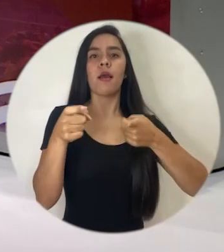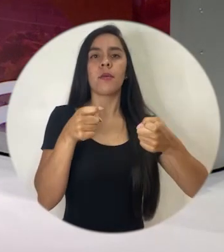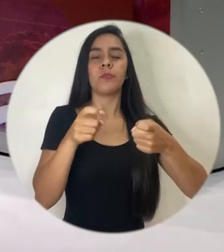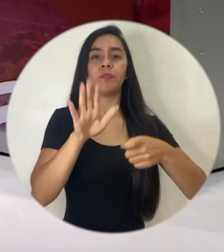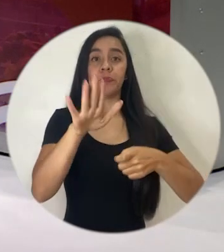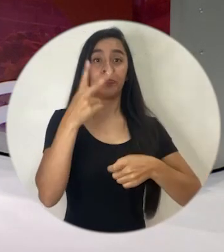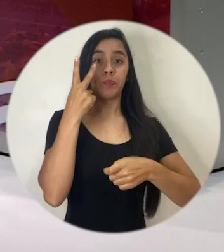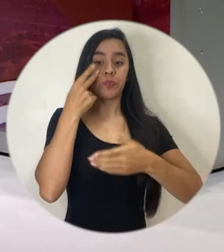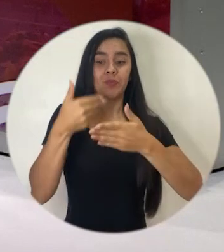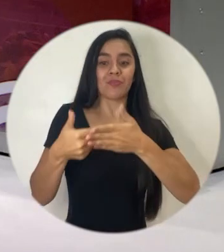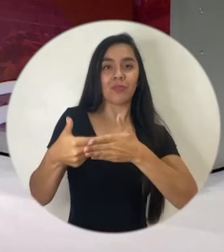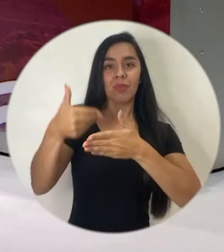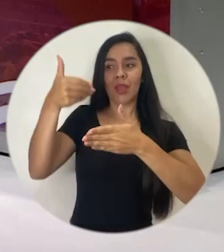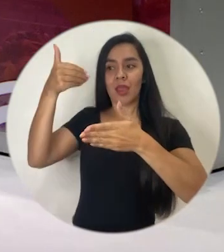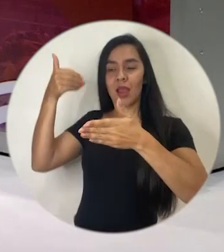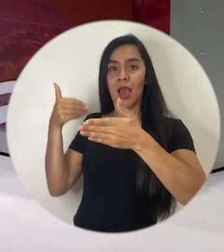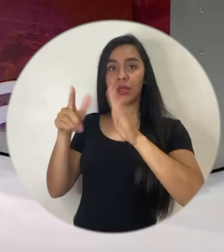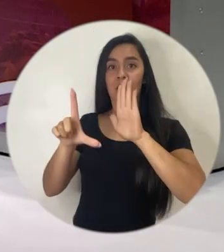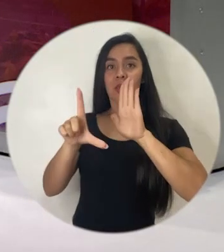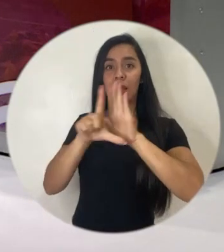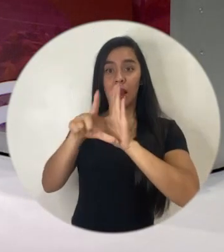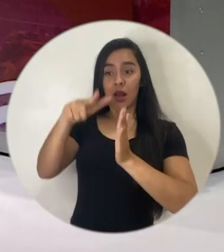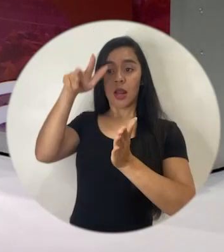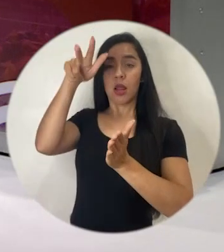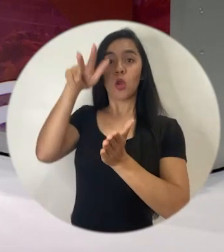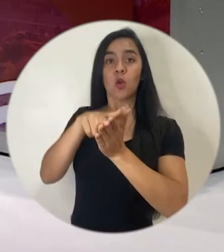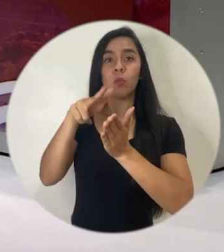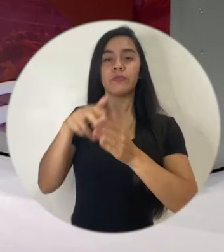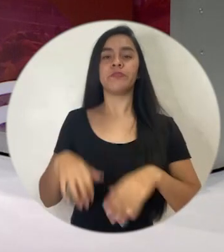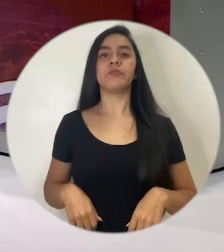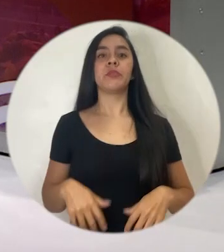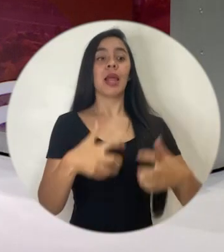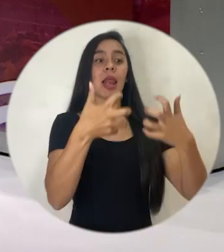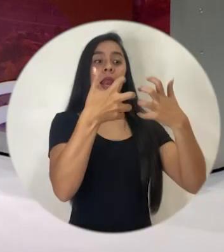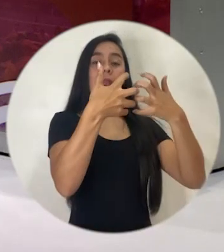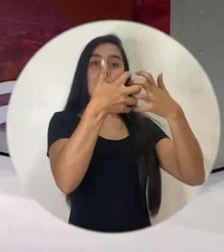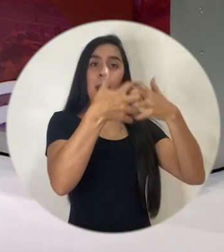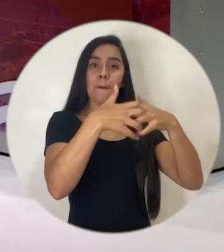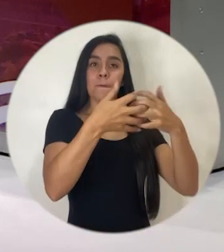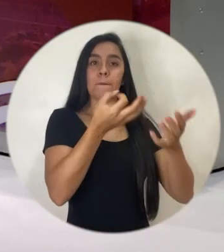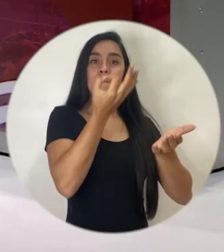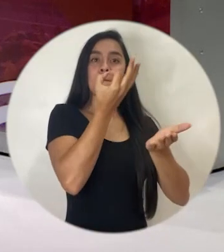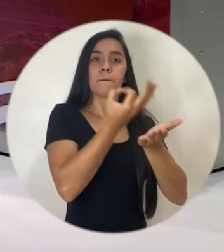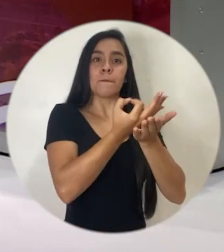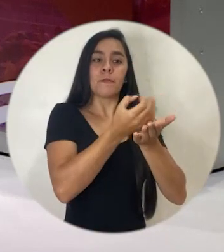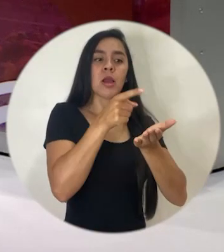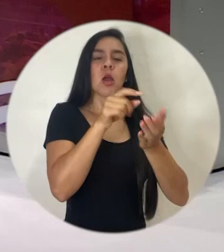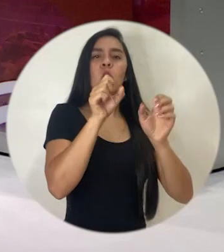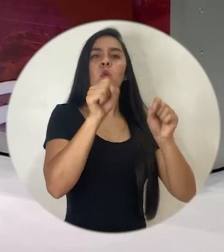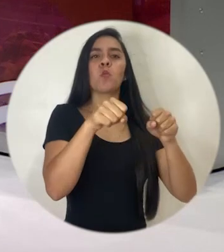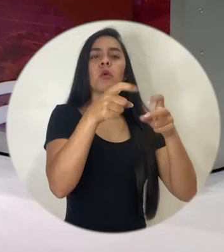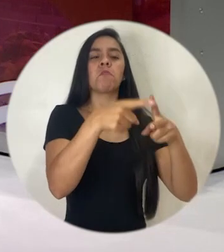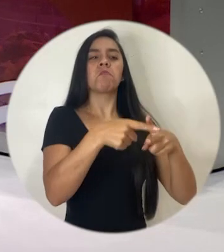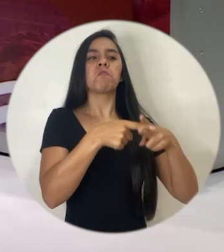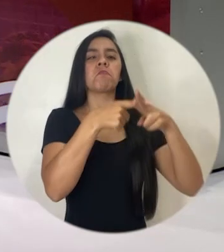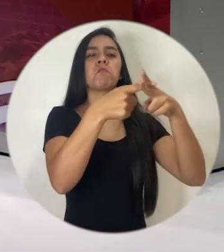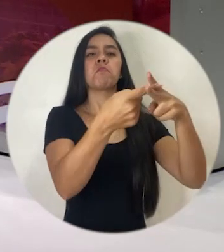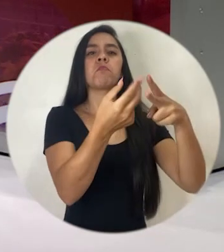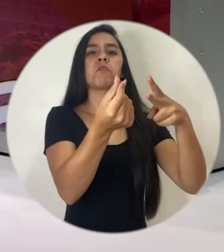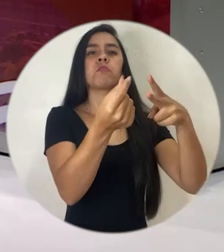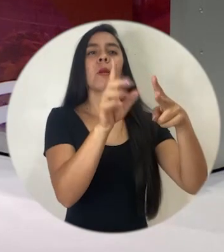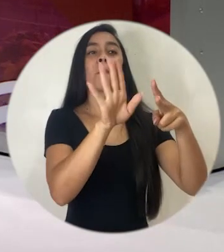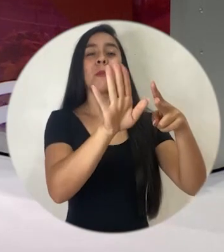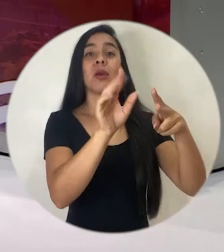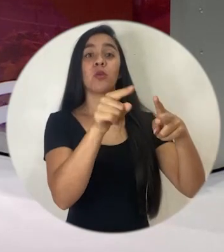de esta ley, el, digamos, el oferente de servicios financieros podía fijar la